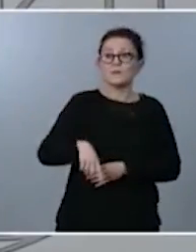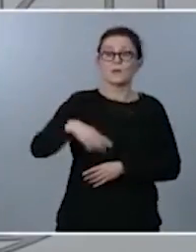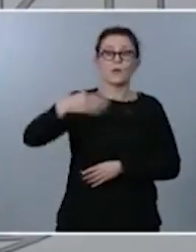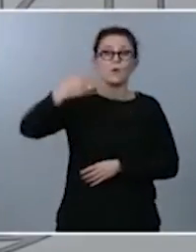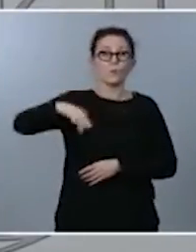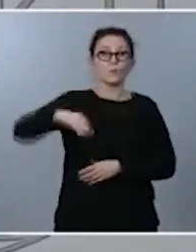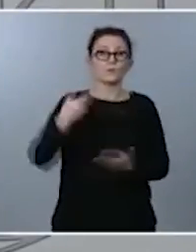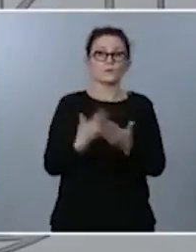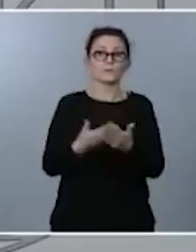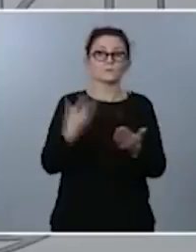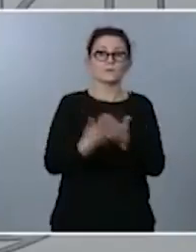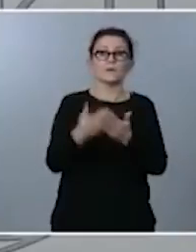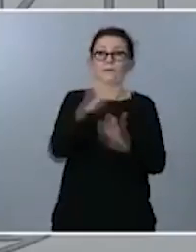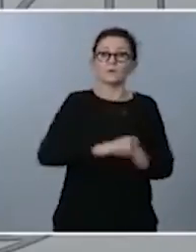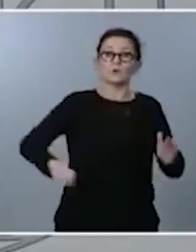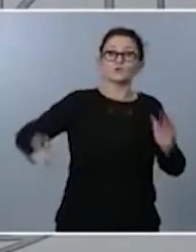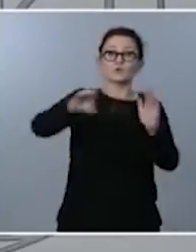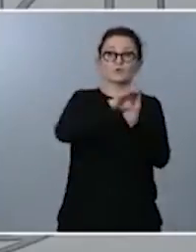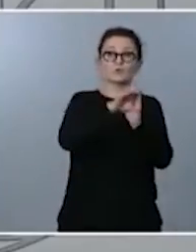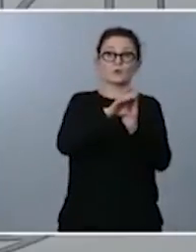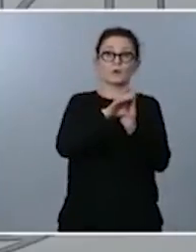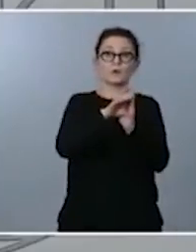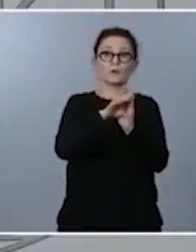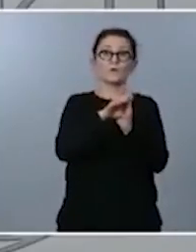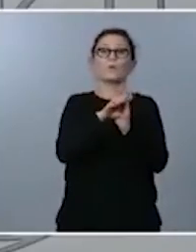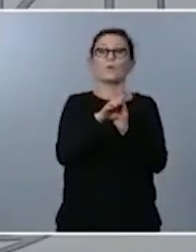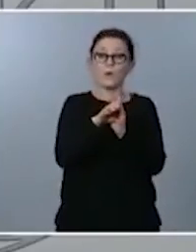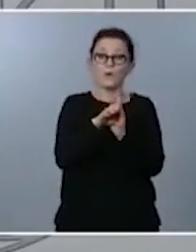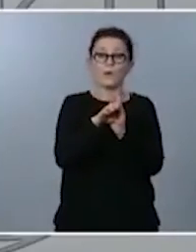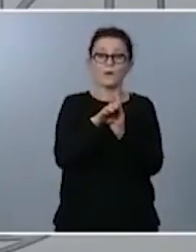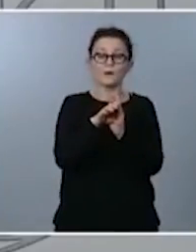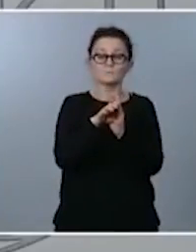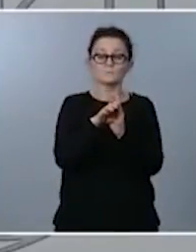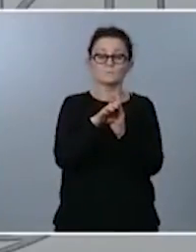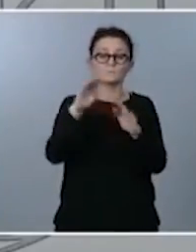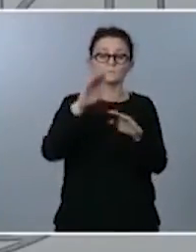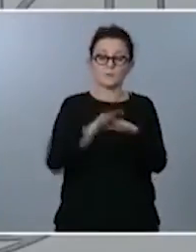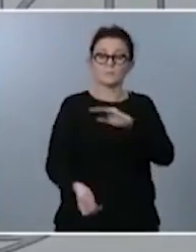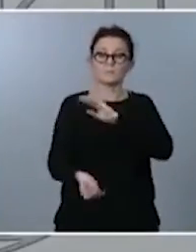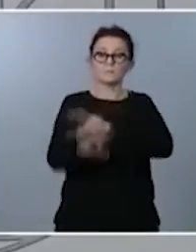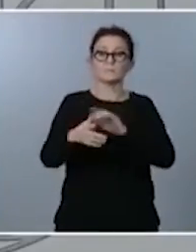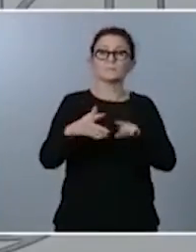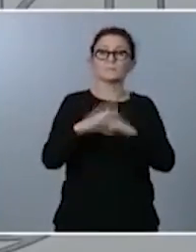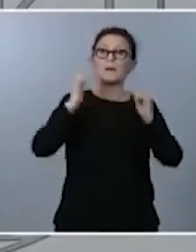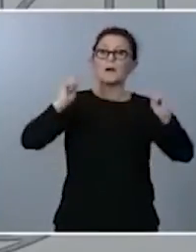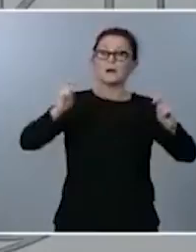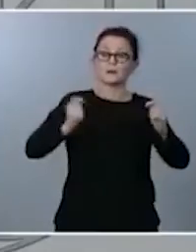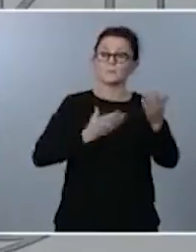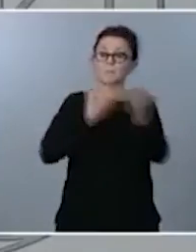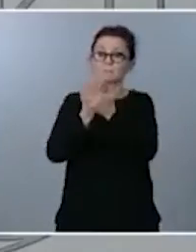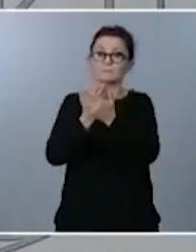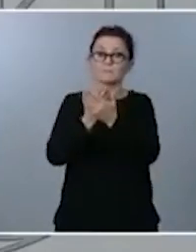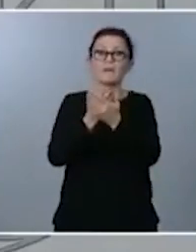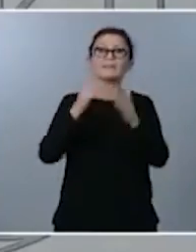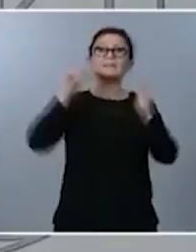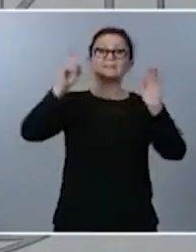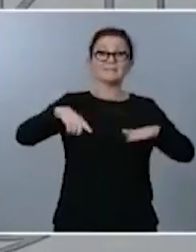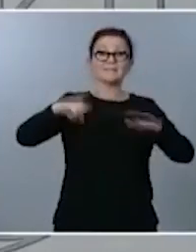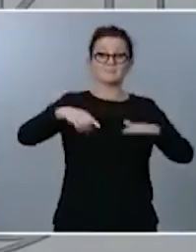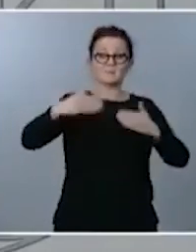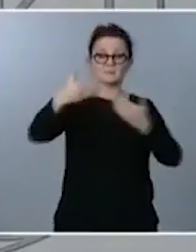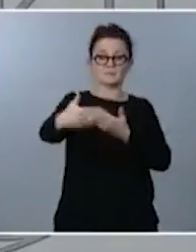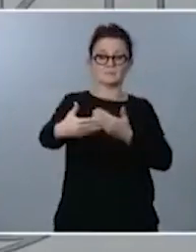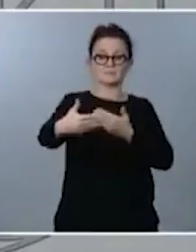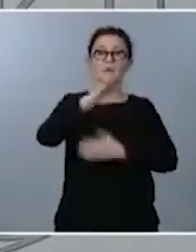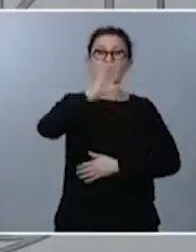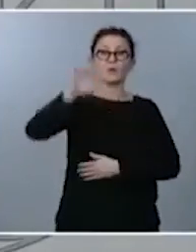la restricción de estos derechos consiste en promulgar un estado de alarma que pedimos para seis meses de manera que las comunidades autónomas